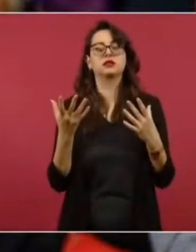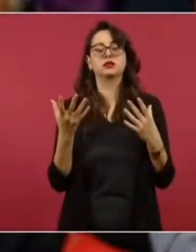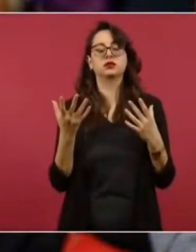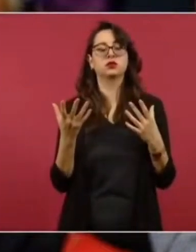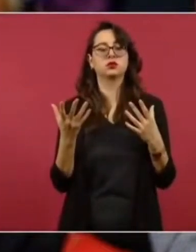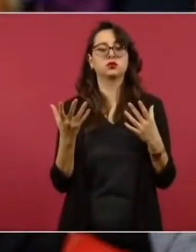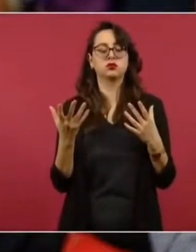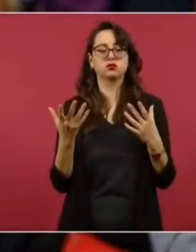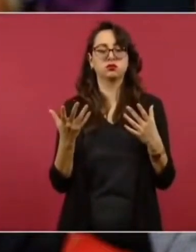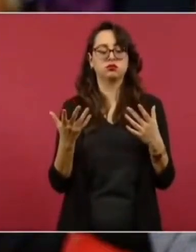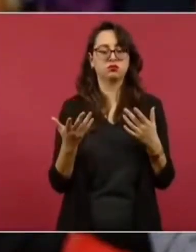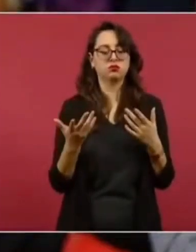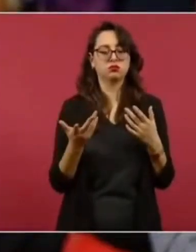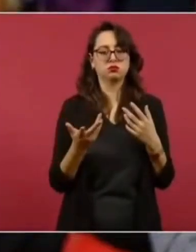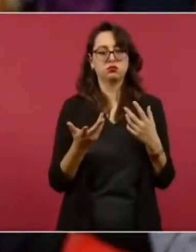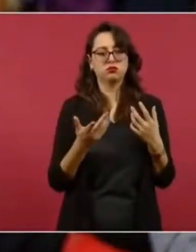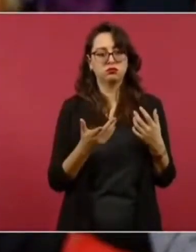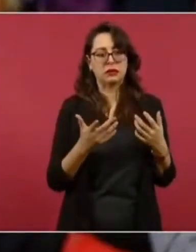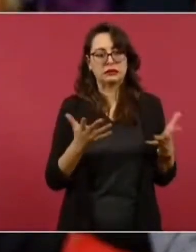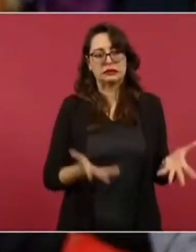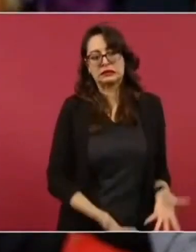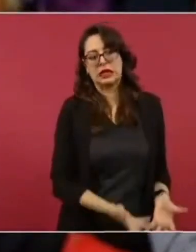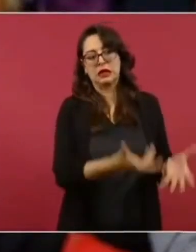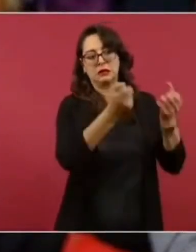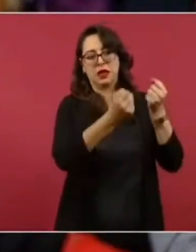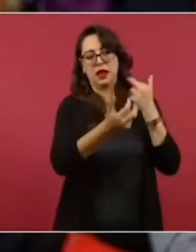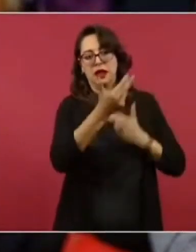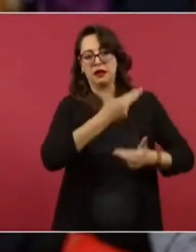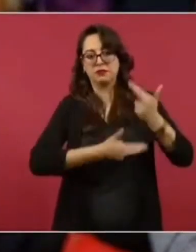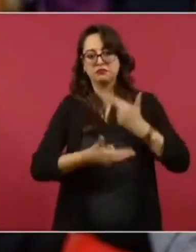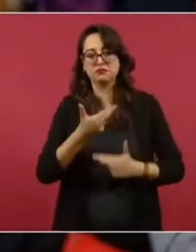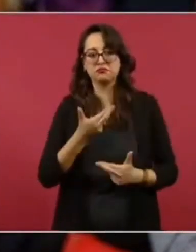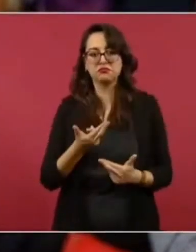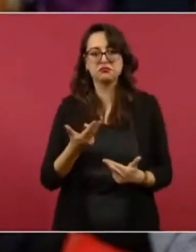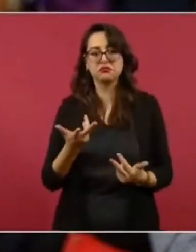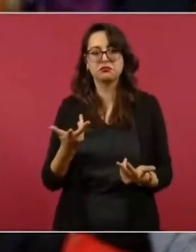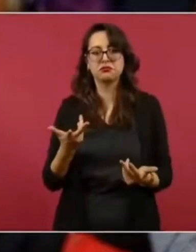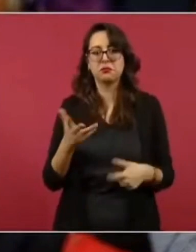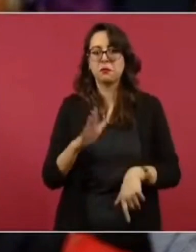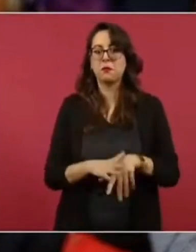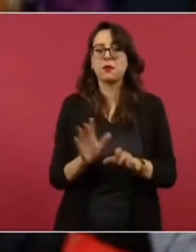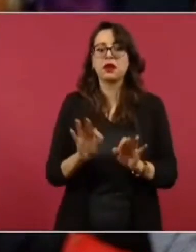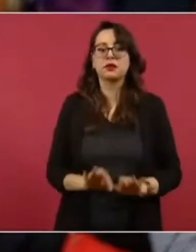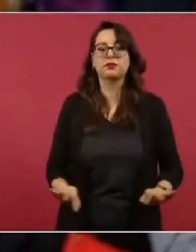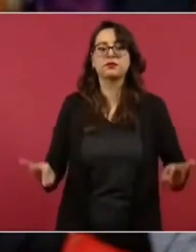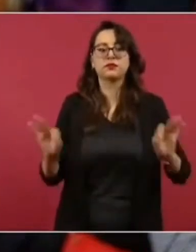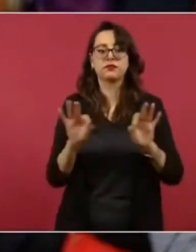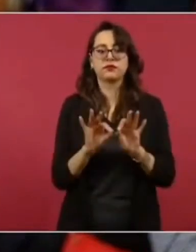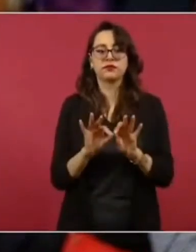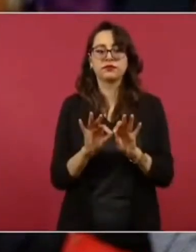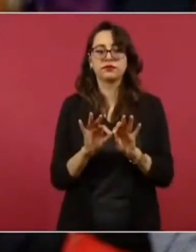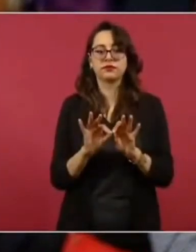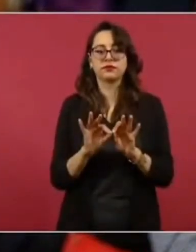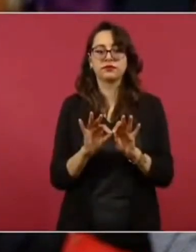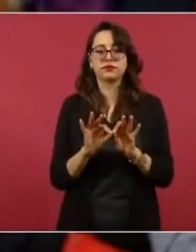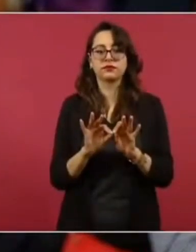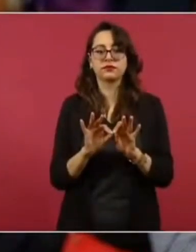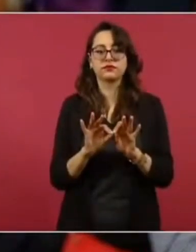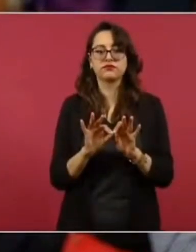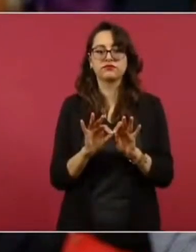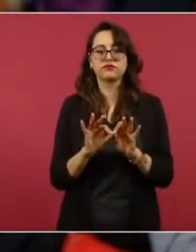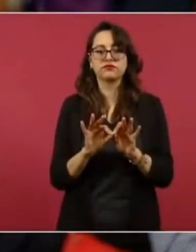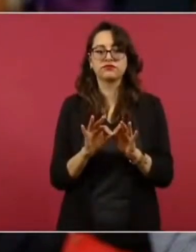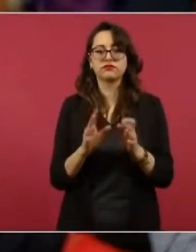digamos, de patrimonio. Y sobre todo lo más importante, ¿cómo va esa situación del